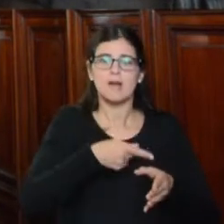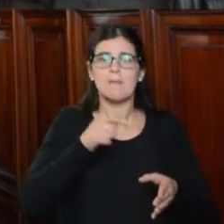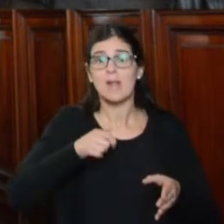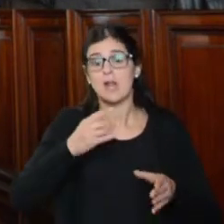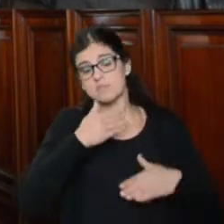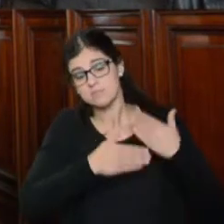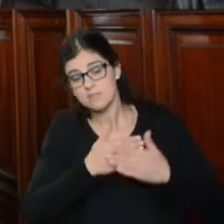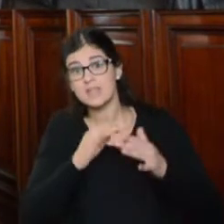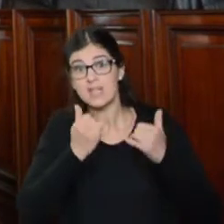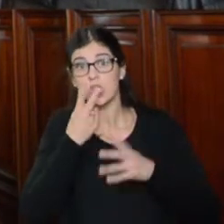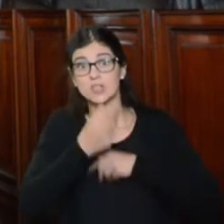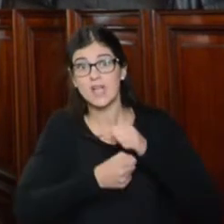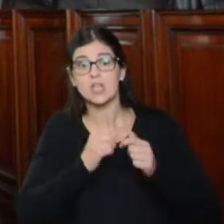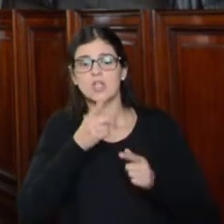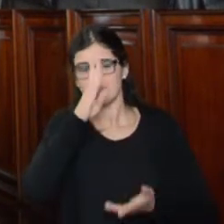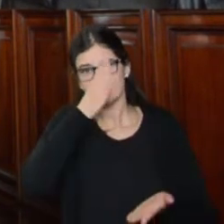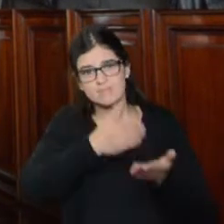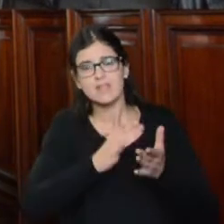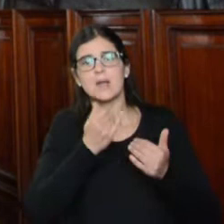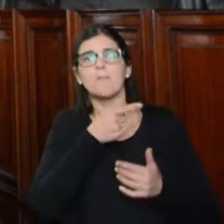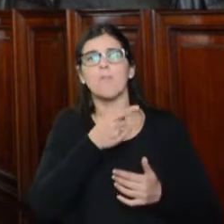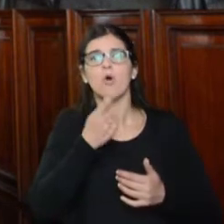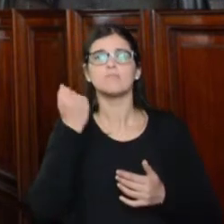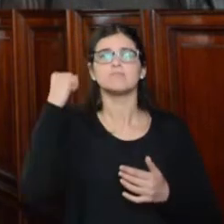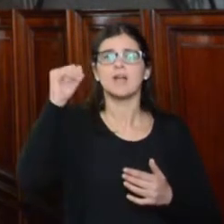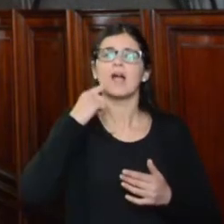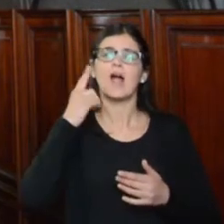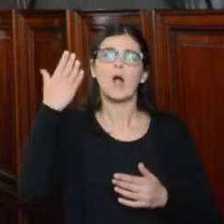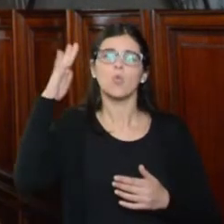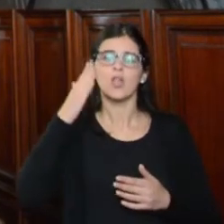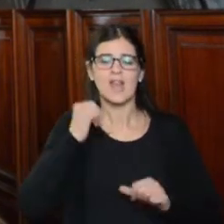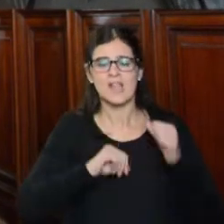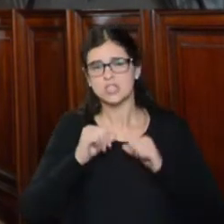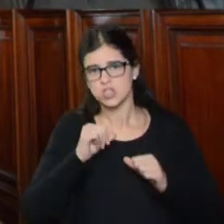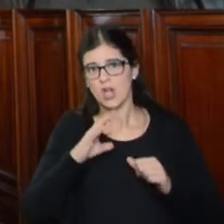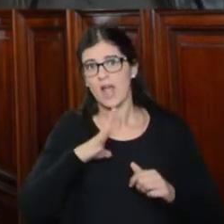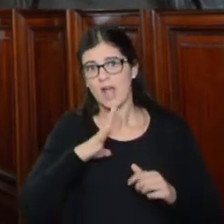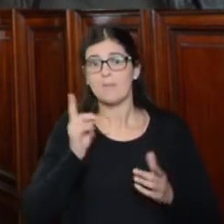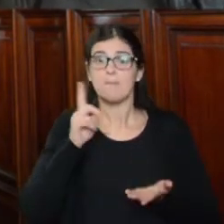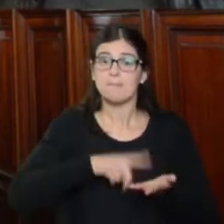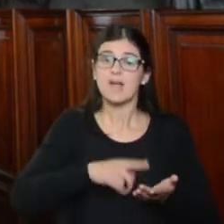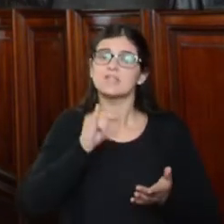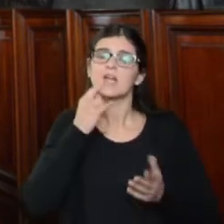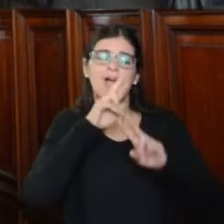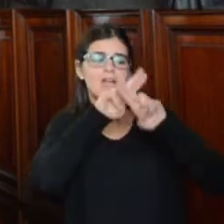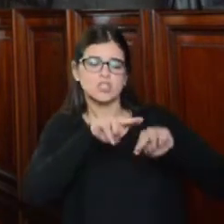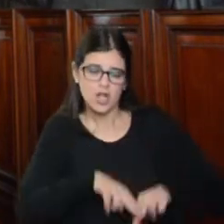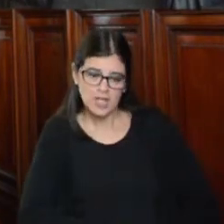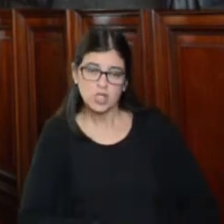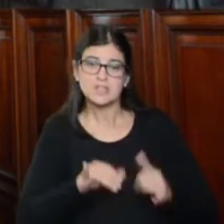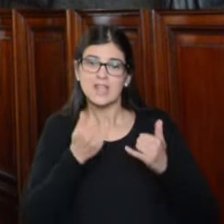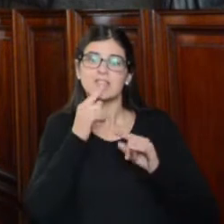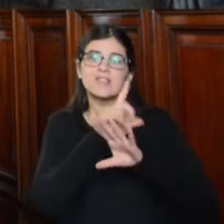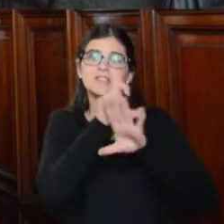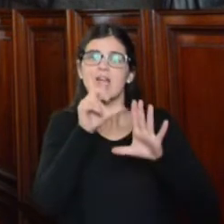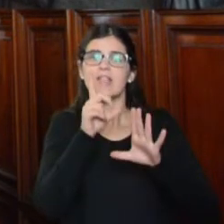de proceso irregular, varios docentes fueron condenados por atentado a la autoridad de lesiones leves. Tras las condenas, la gobernadora dispuso la exoneración de 17